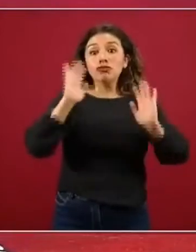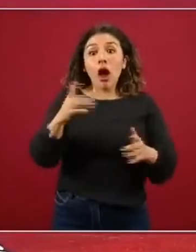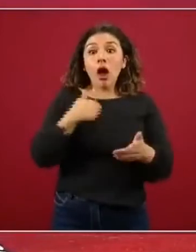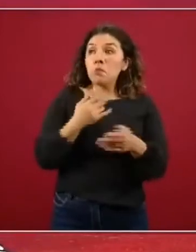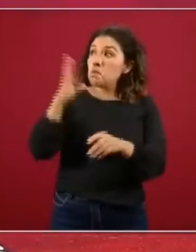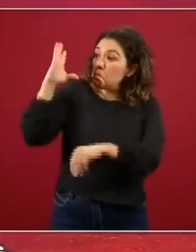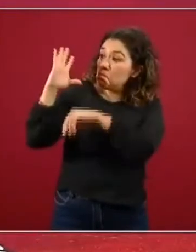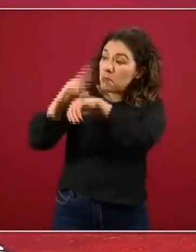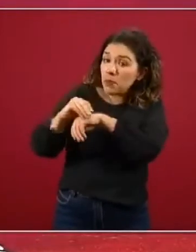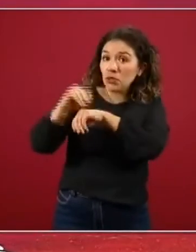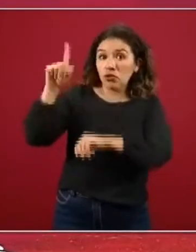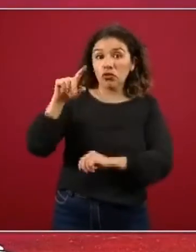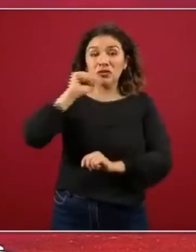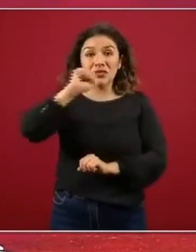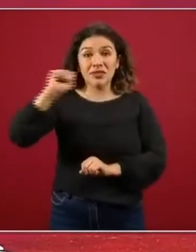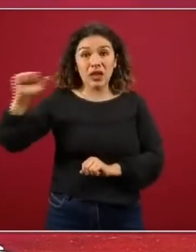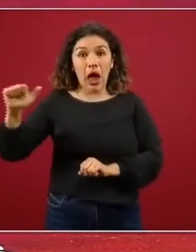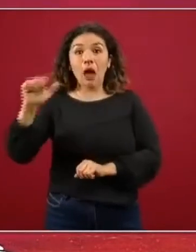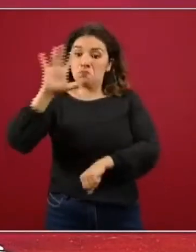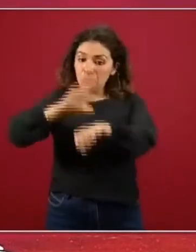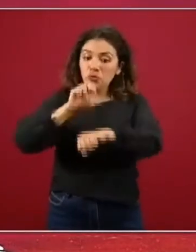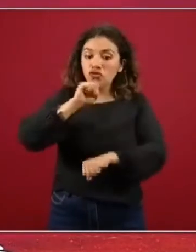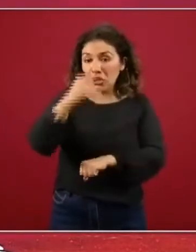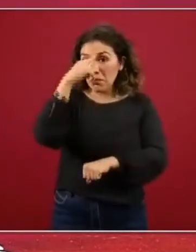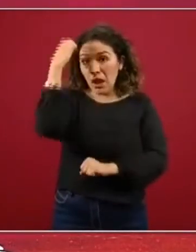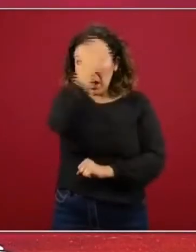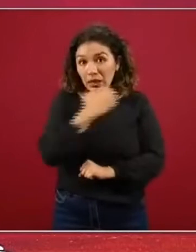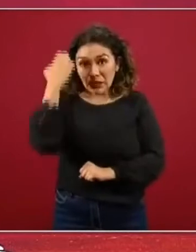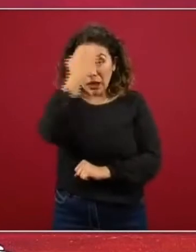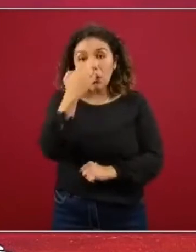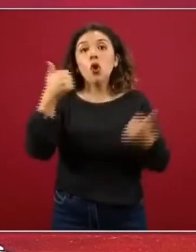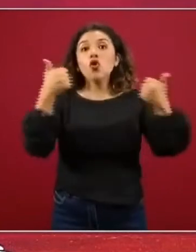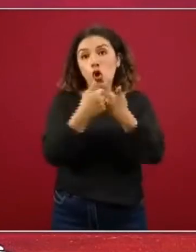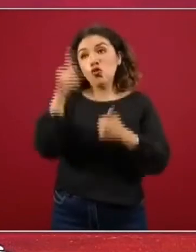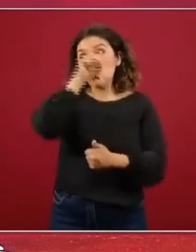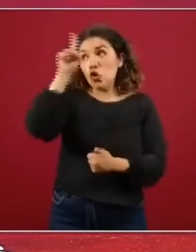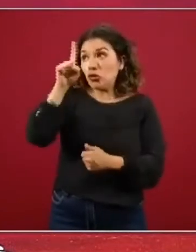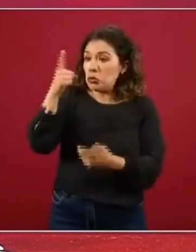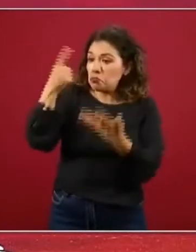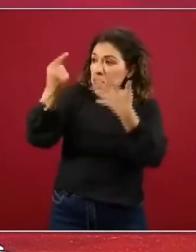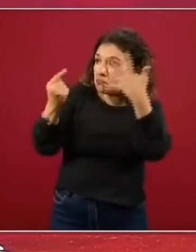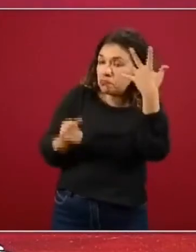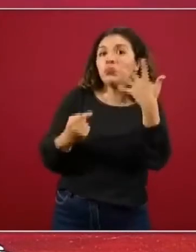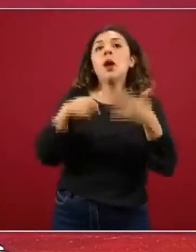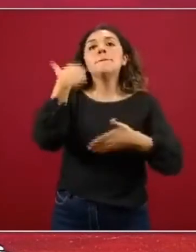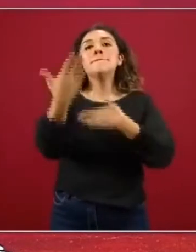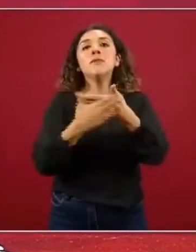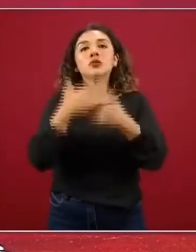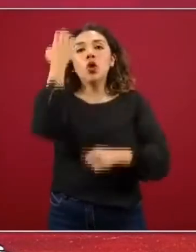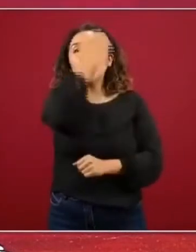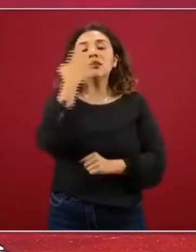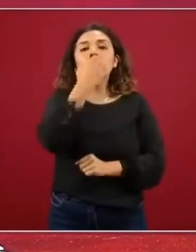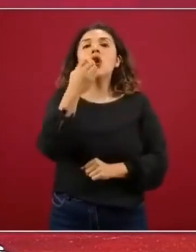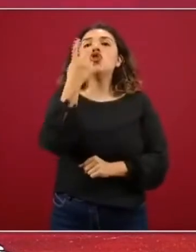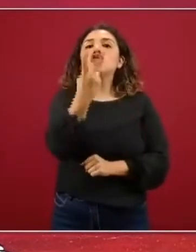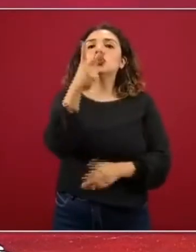tuvimos autorización de la Secretaría de Salud y con su orientación el examen se va a hacer en dos